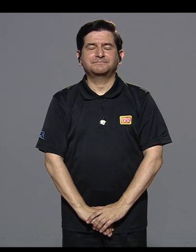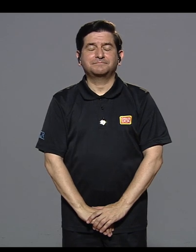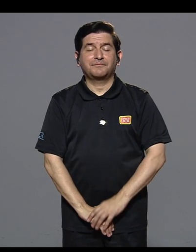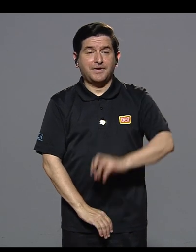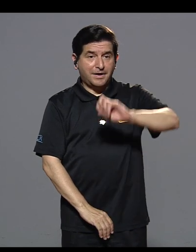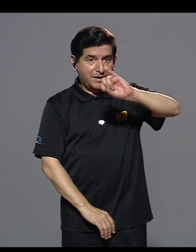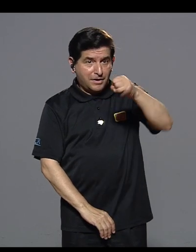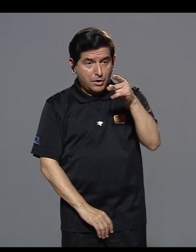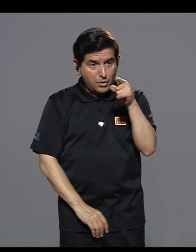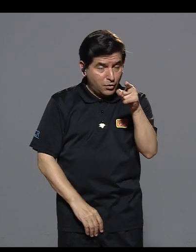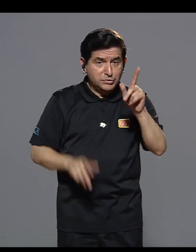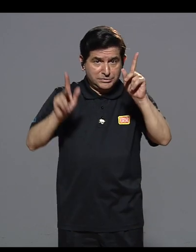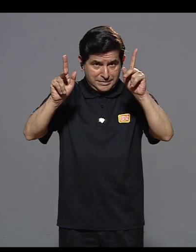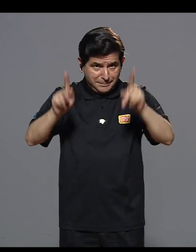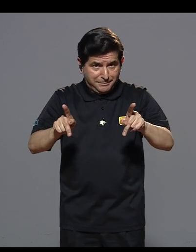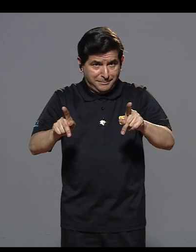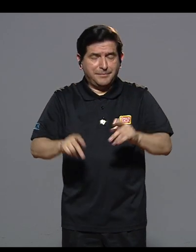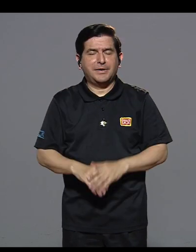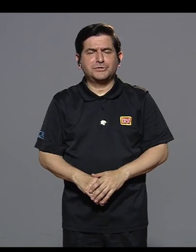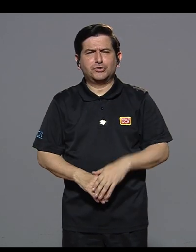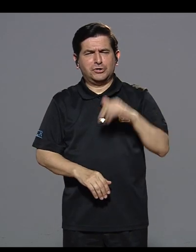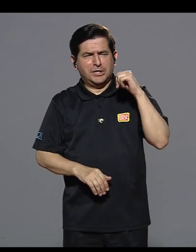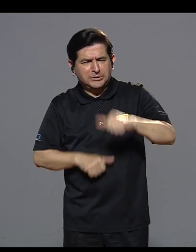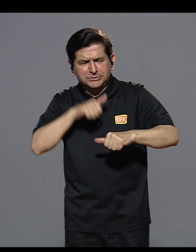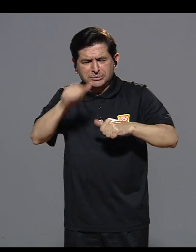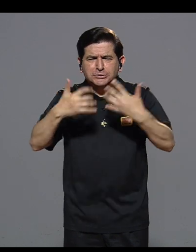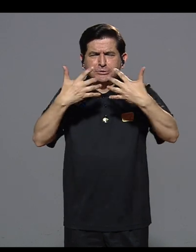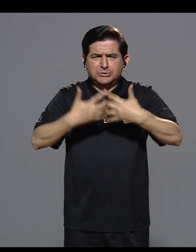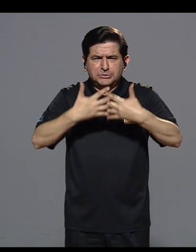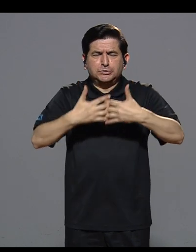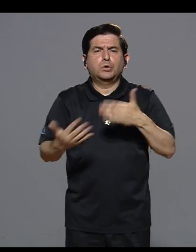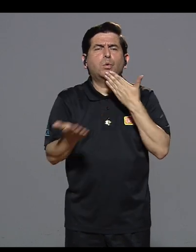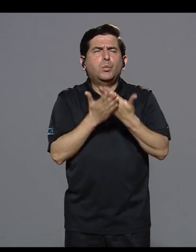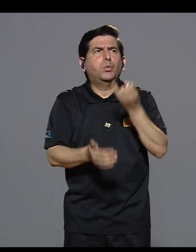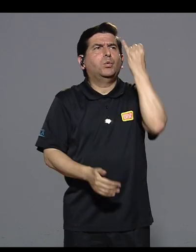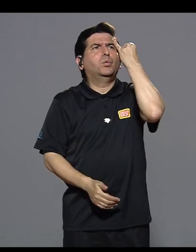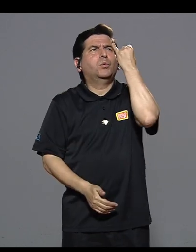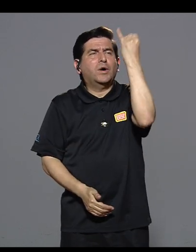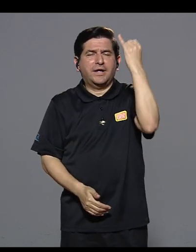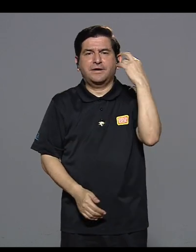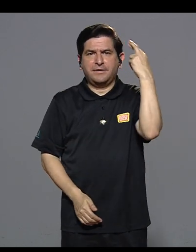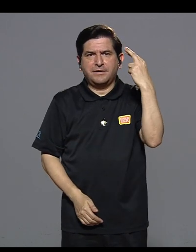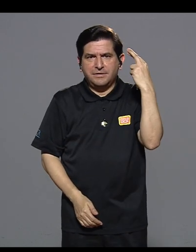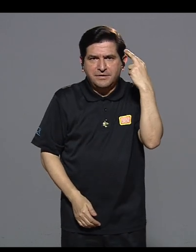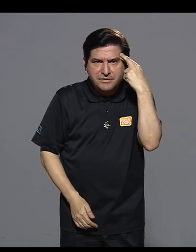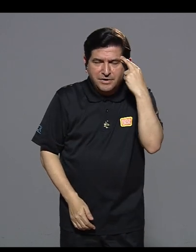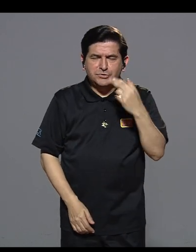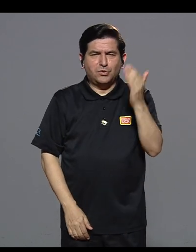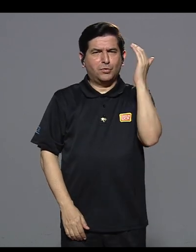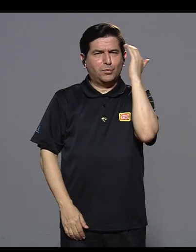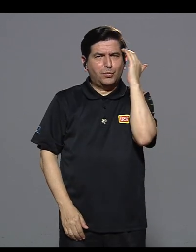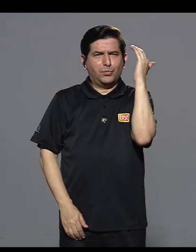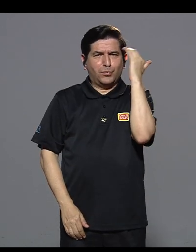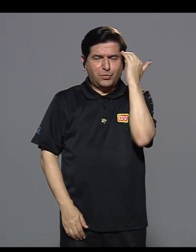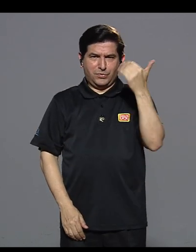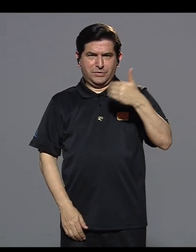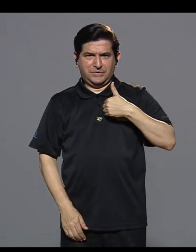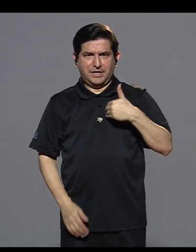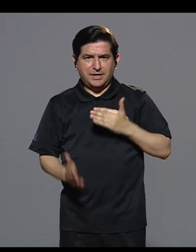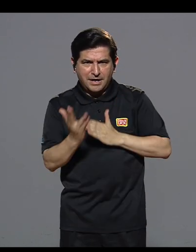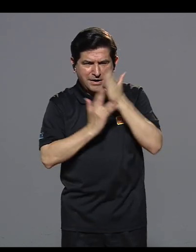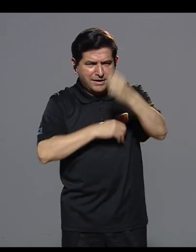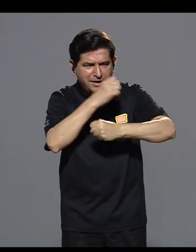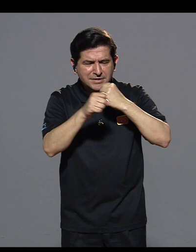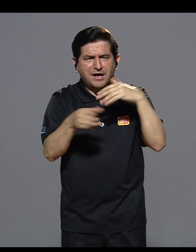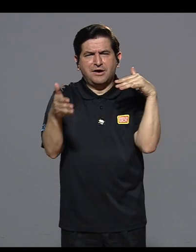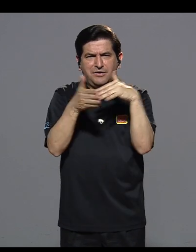José es una persona que es muy emprendedora, tiene muy buenas ideas debido al conocimiento que ha adquirido a través de los